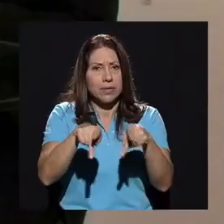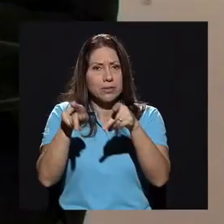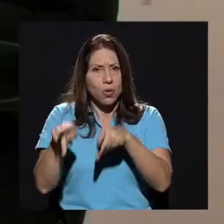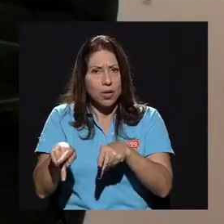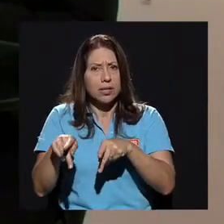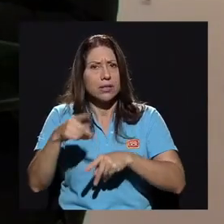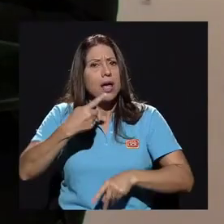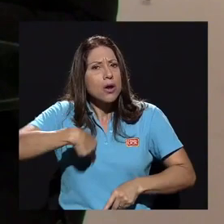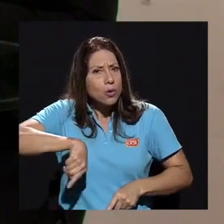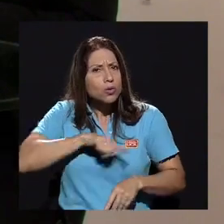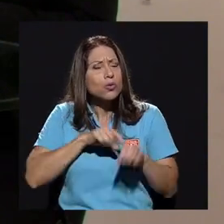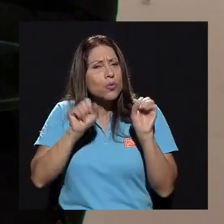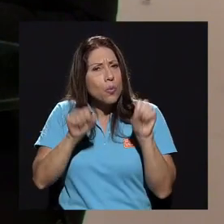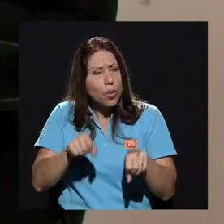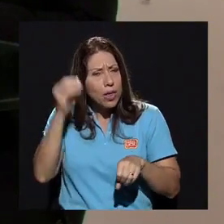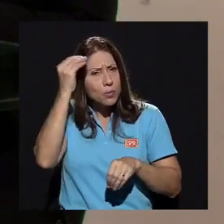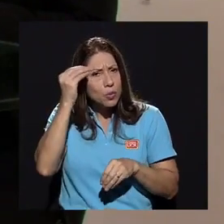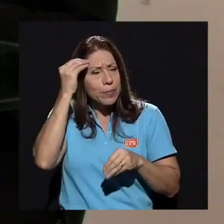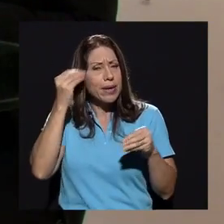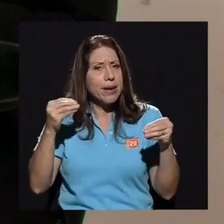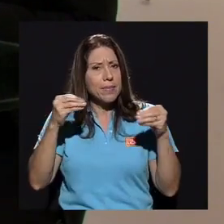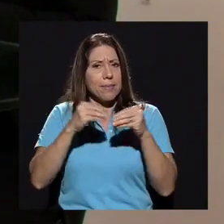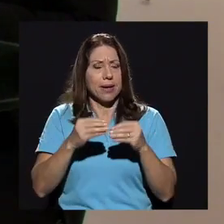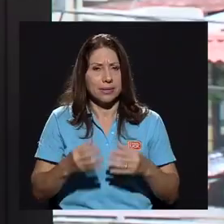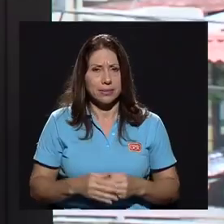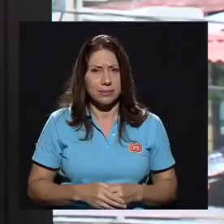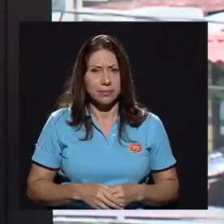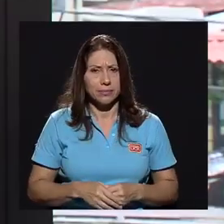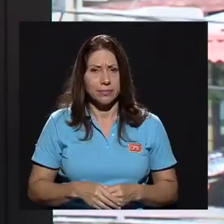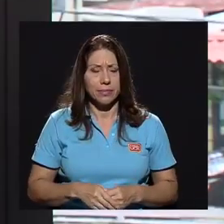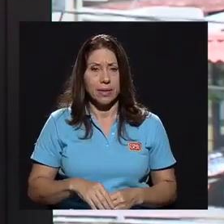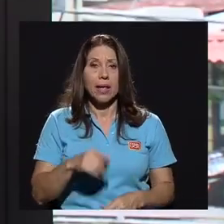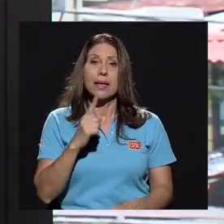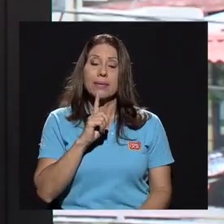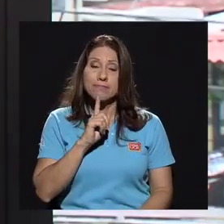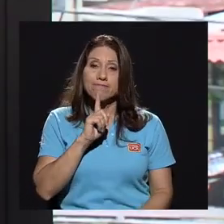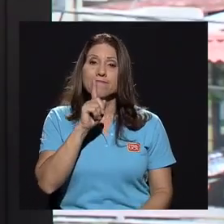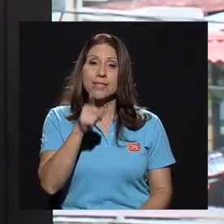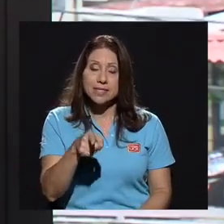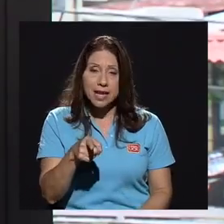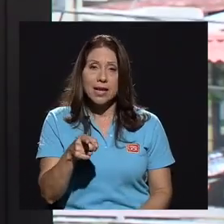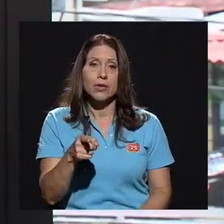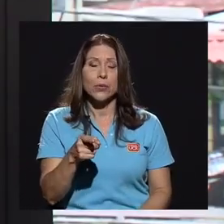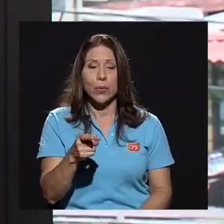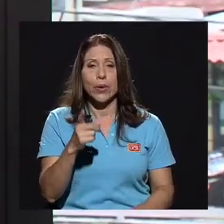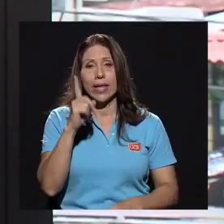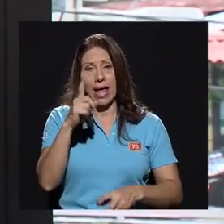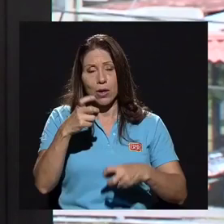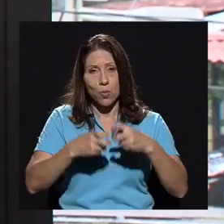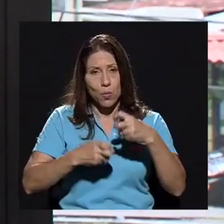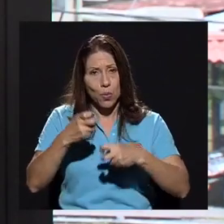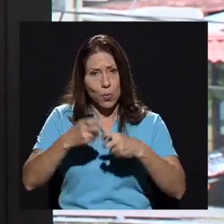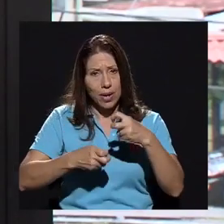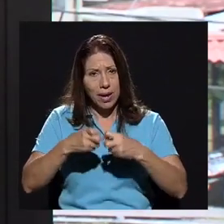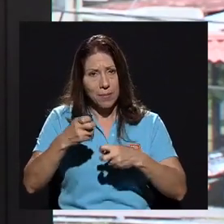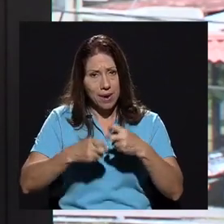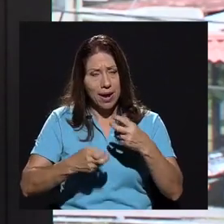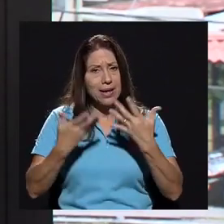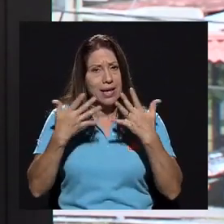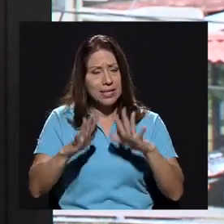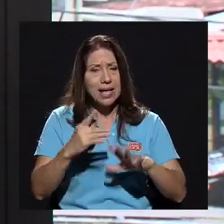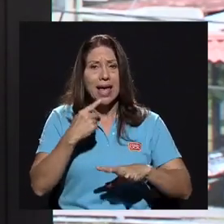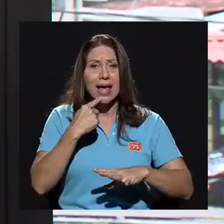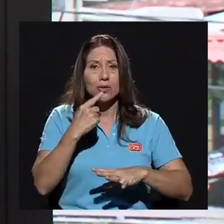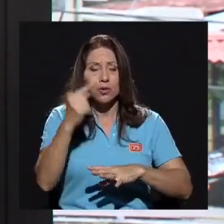podríamos opinar incluso más al respecto. Bien es cierto que hay un problema que anunció el